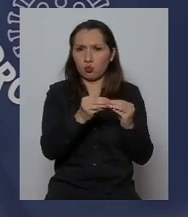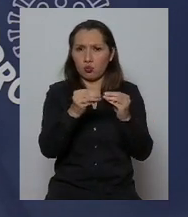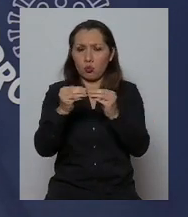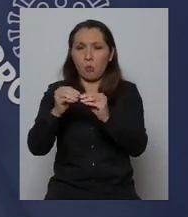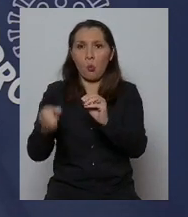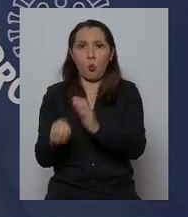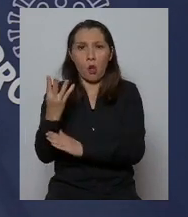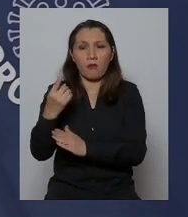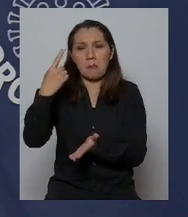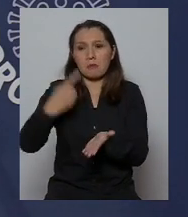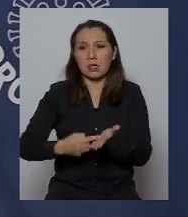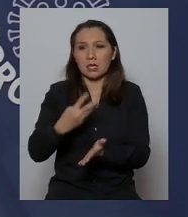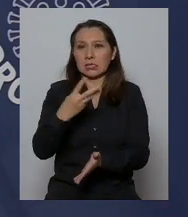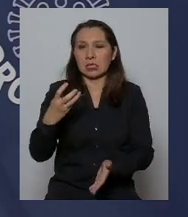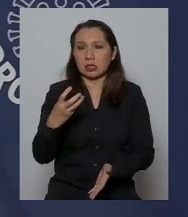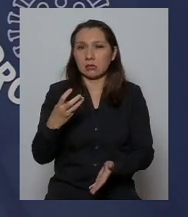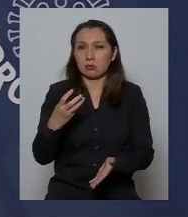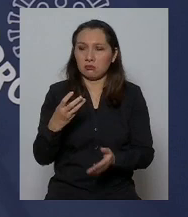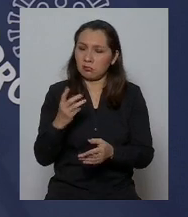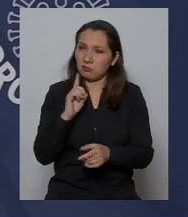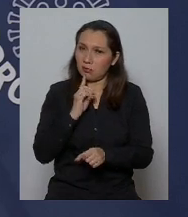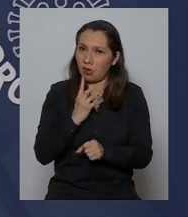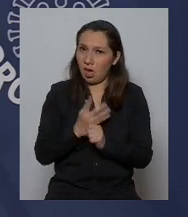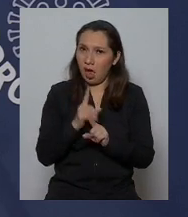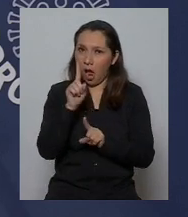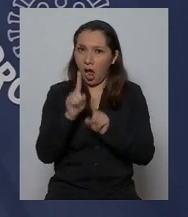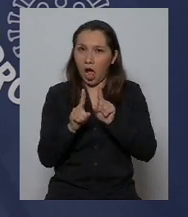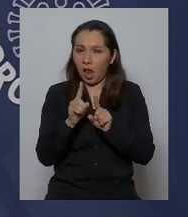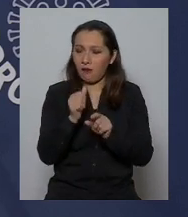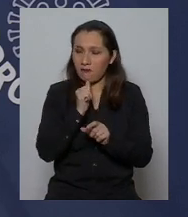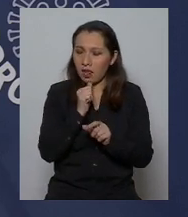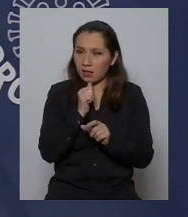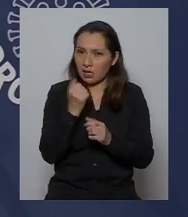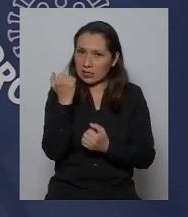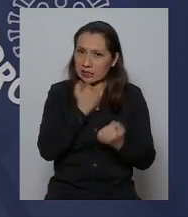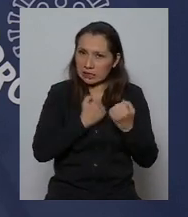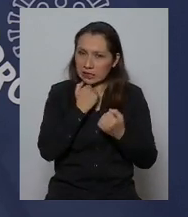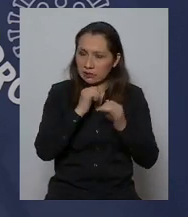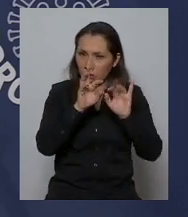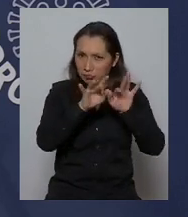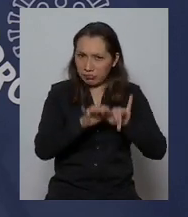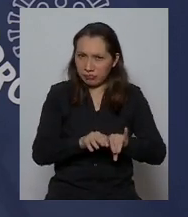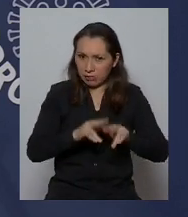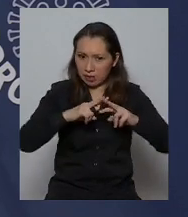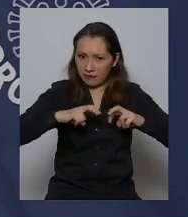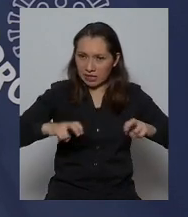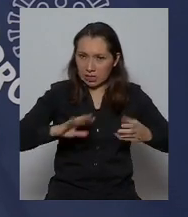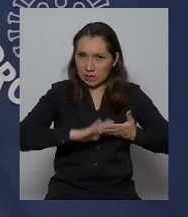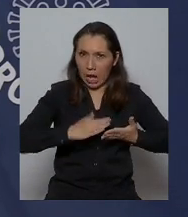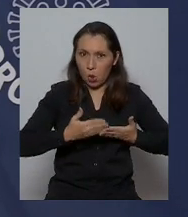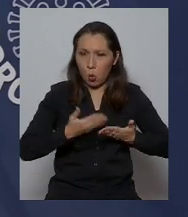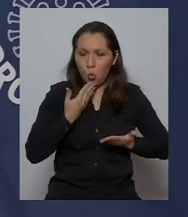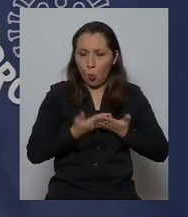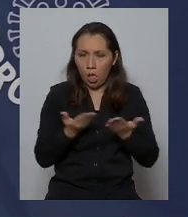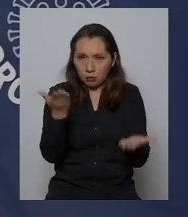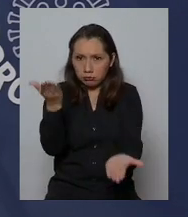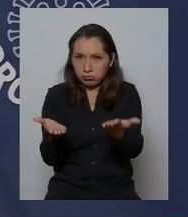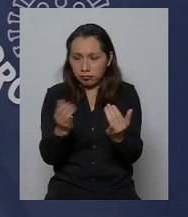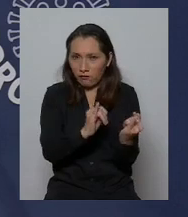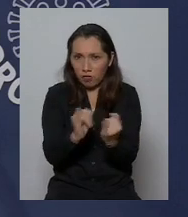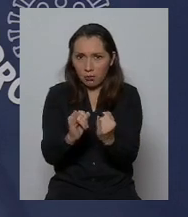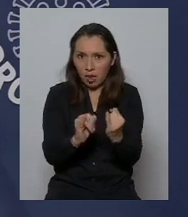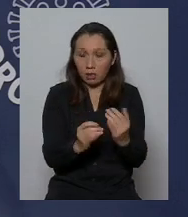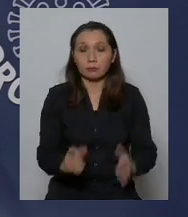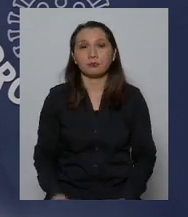los casos nuevos son más de 1300 hay quizás algo que ver hay errores en los informes epidemiológicos finalmente cuando uno compara estos datos